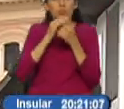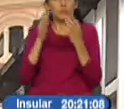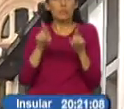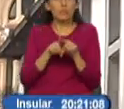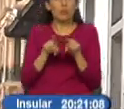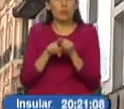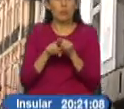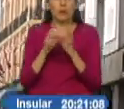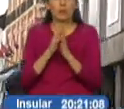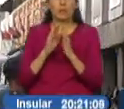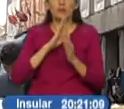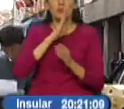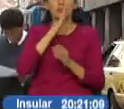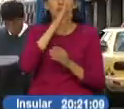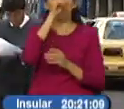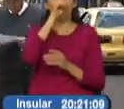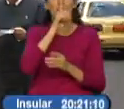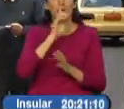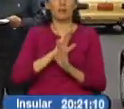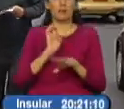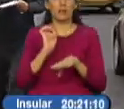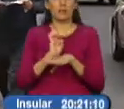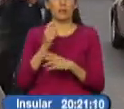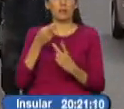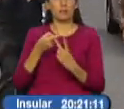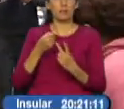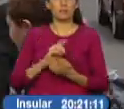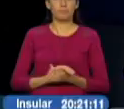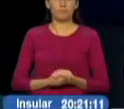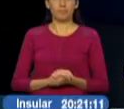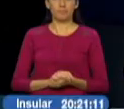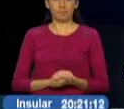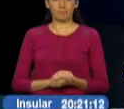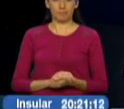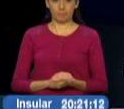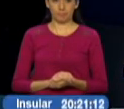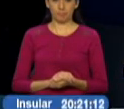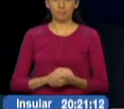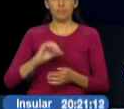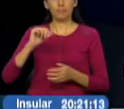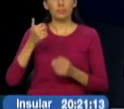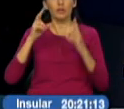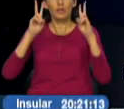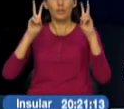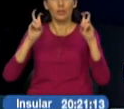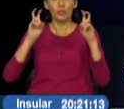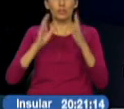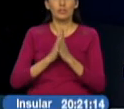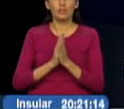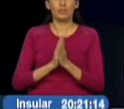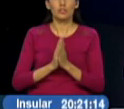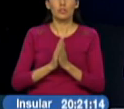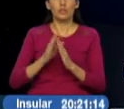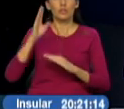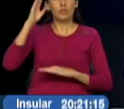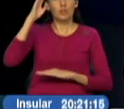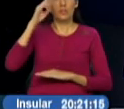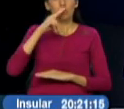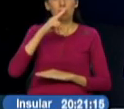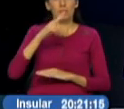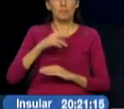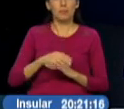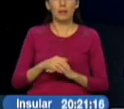siempre ha optado por el silencio. Alec Llanos, Ecuador TV. Otro tema la jueza nacional Gladys Terán notificó la